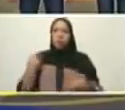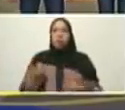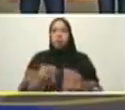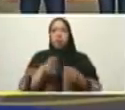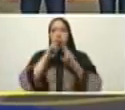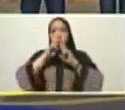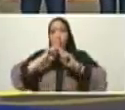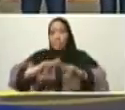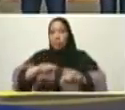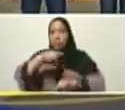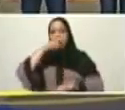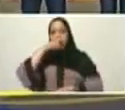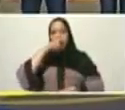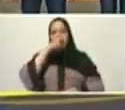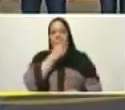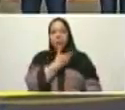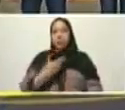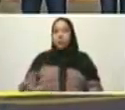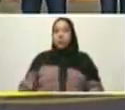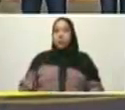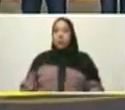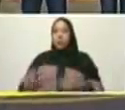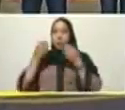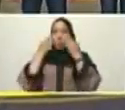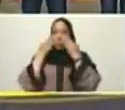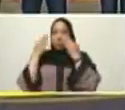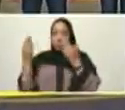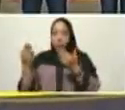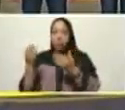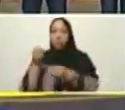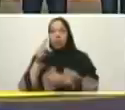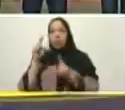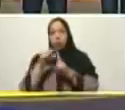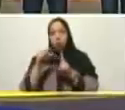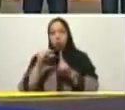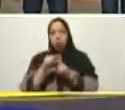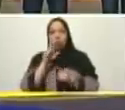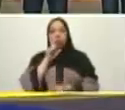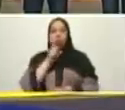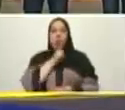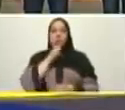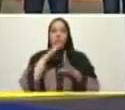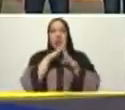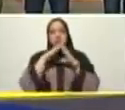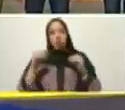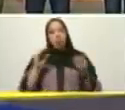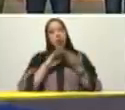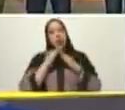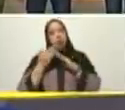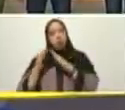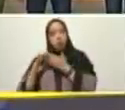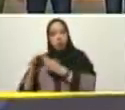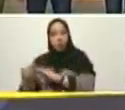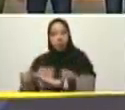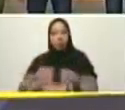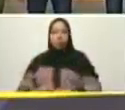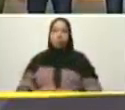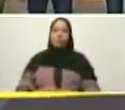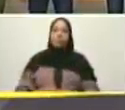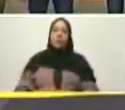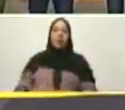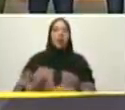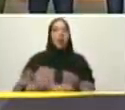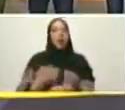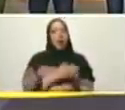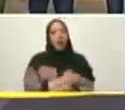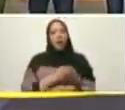y yo quisiera que Luisa María pueda transmitirle las palabras en nombre de toda esta comunidad Luisa ante todo muy